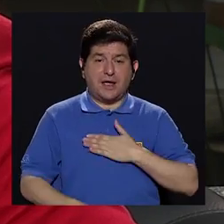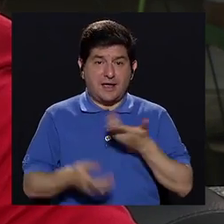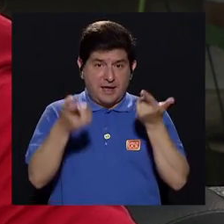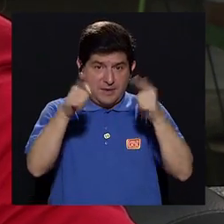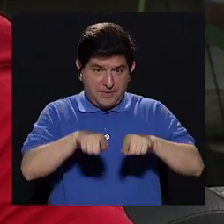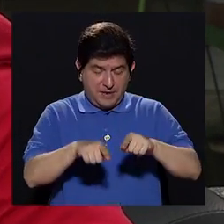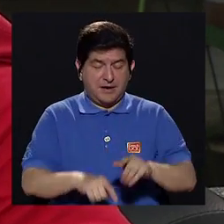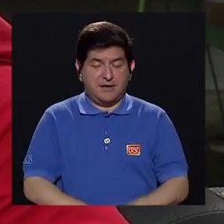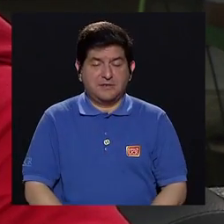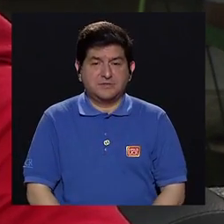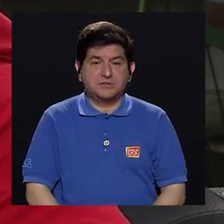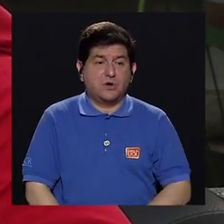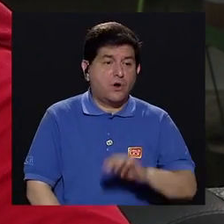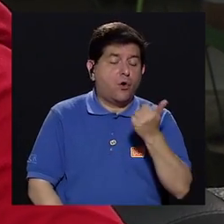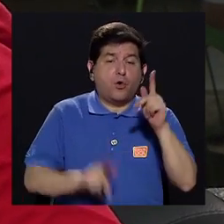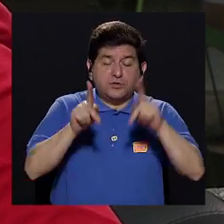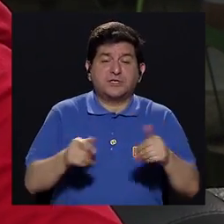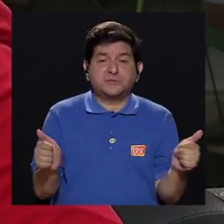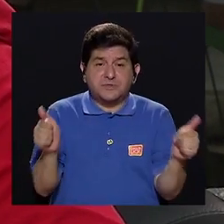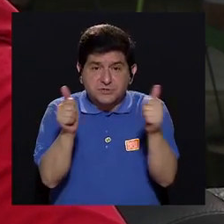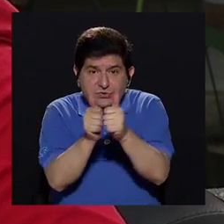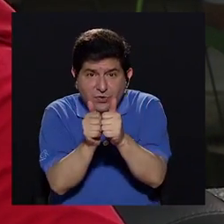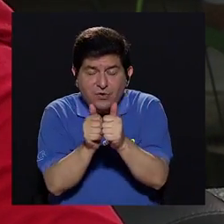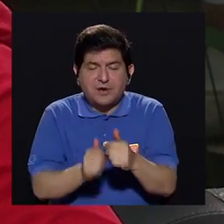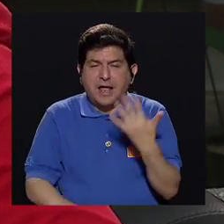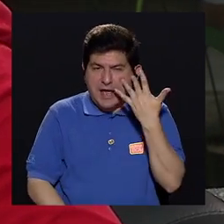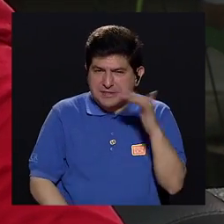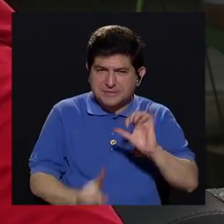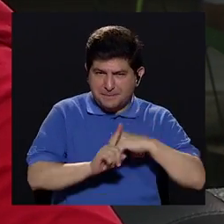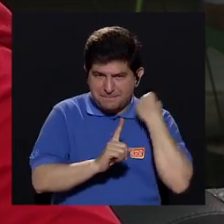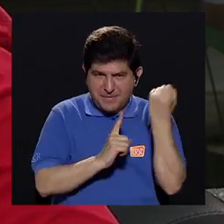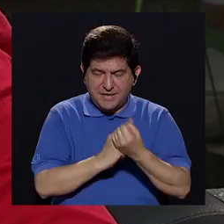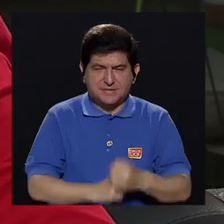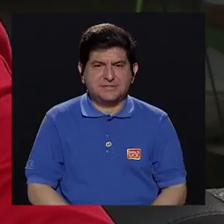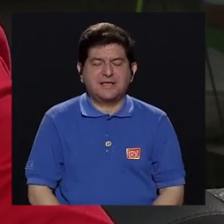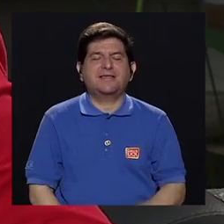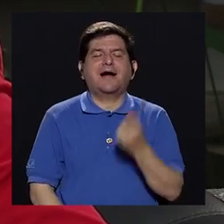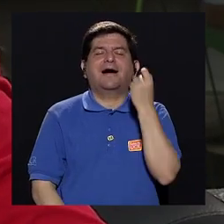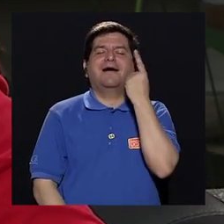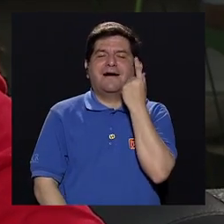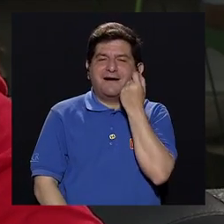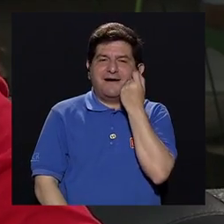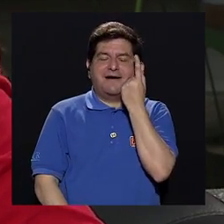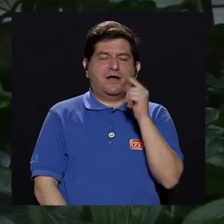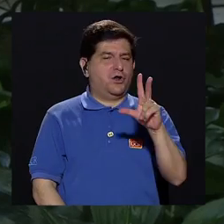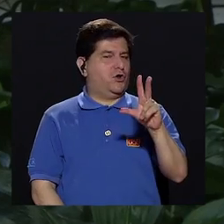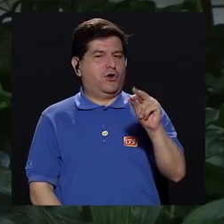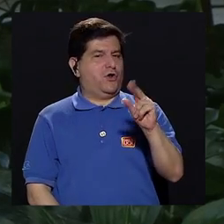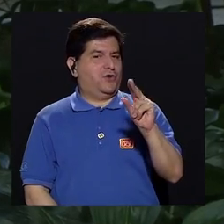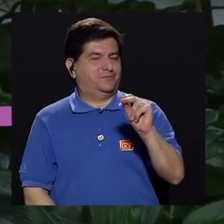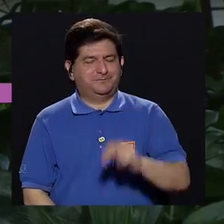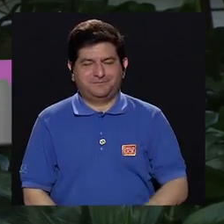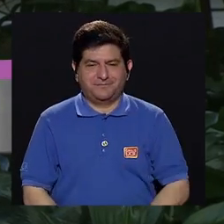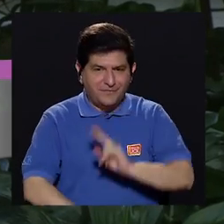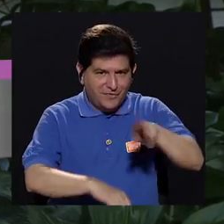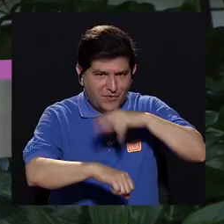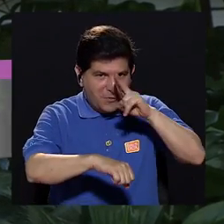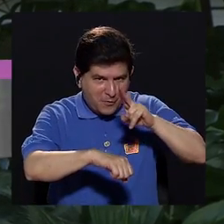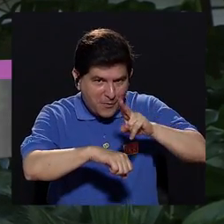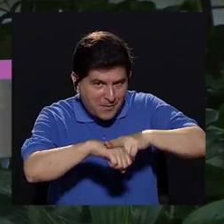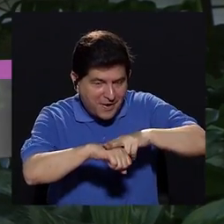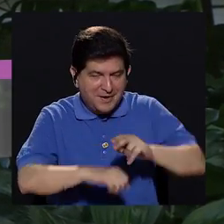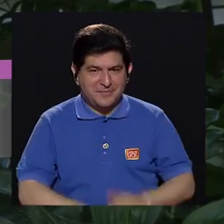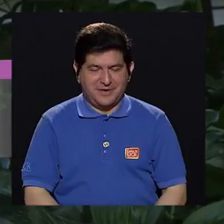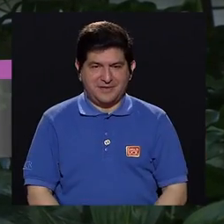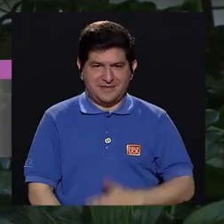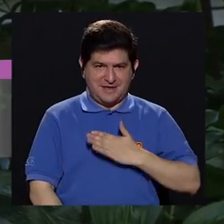en el caso mío ¿o puede haber otros usuarios como con sus similitudes en su diagnóstico? ya le comprendo ya le comprendo generalmente